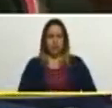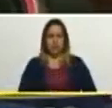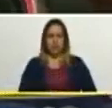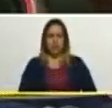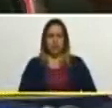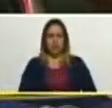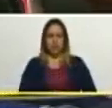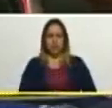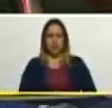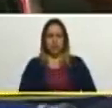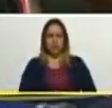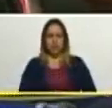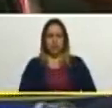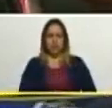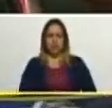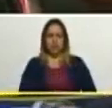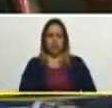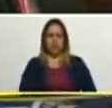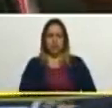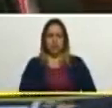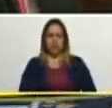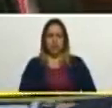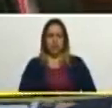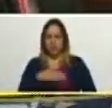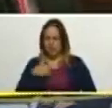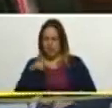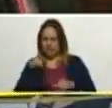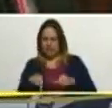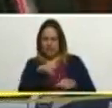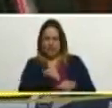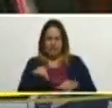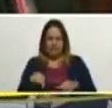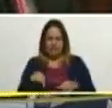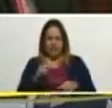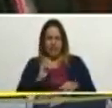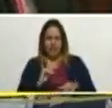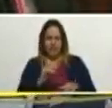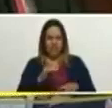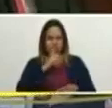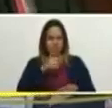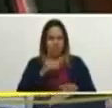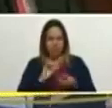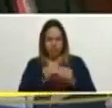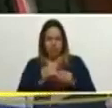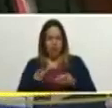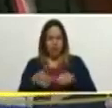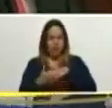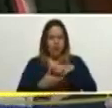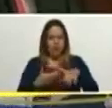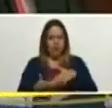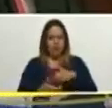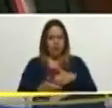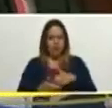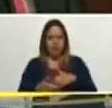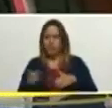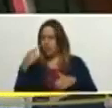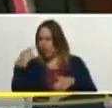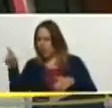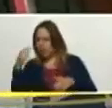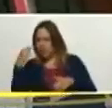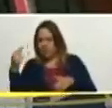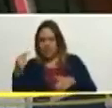puede ser un apartico que correcto aquel que te dije ese